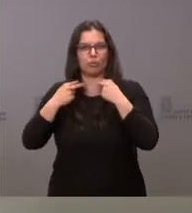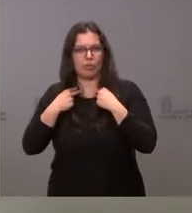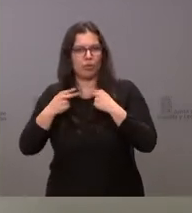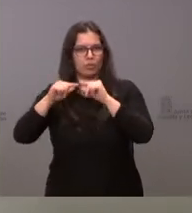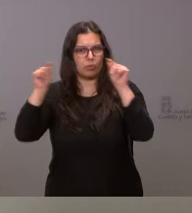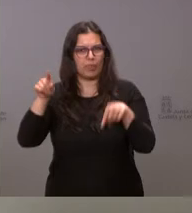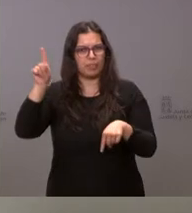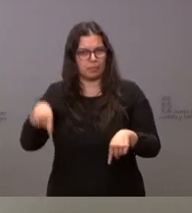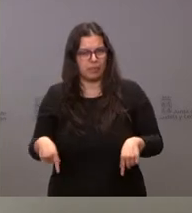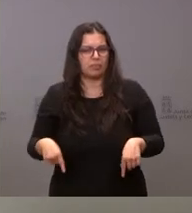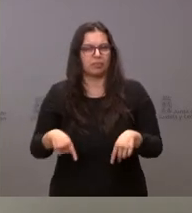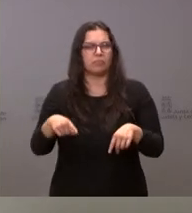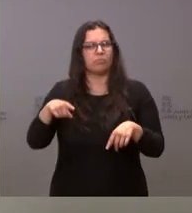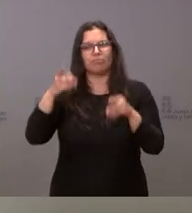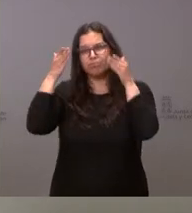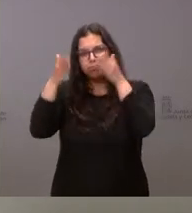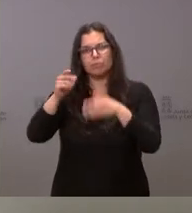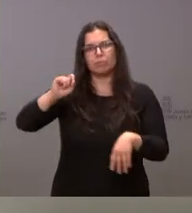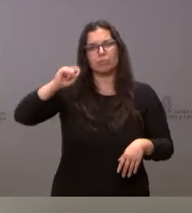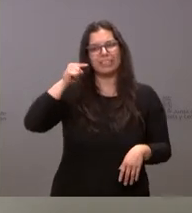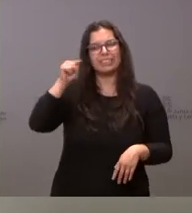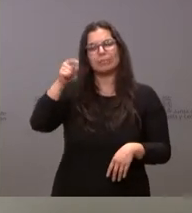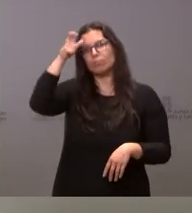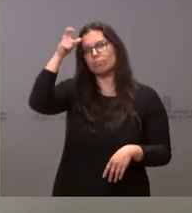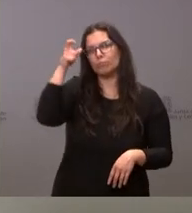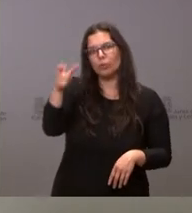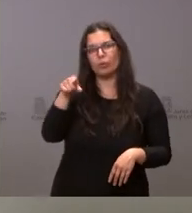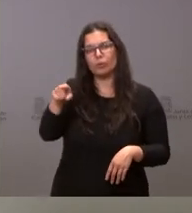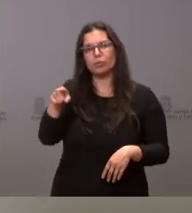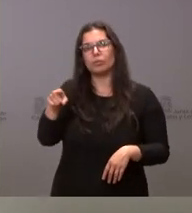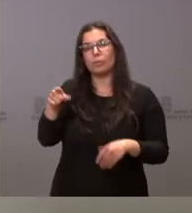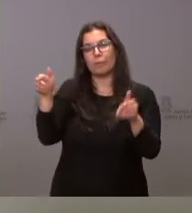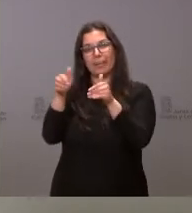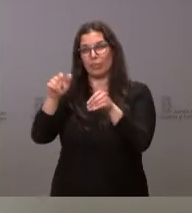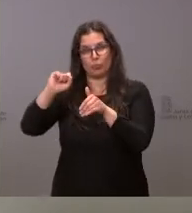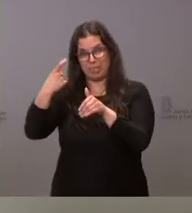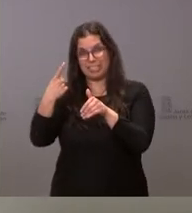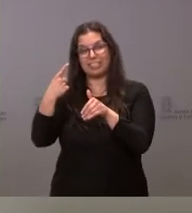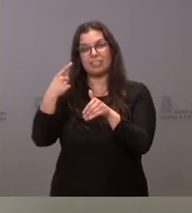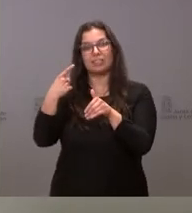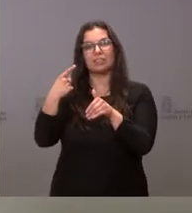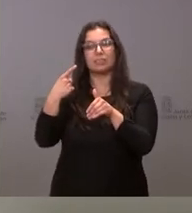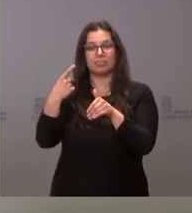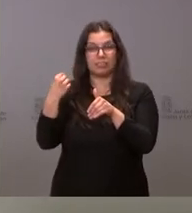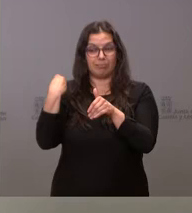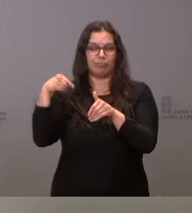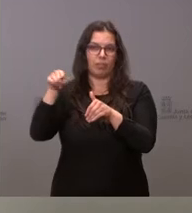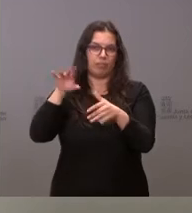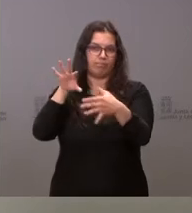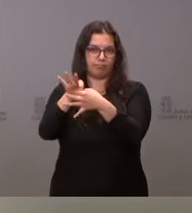diputaciones provinciales, que se concentran fundamentalmente en este caso en los municipios de menor tamaño, en los municipios del mundo rural.